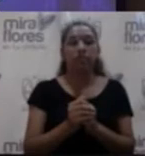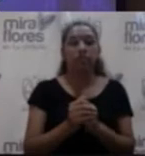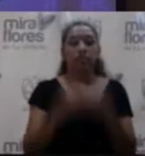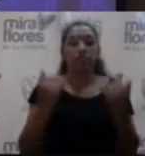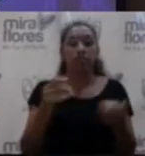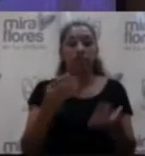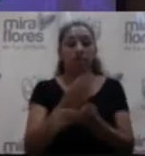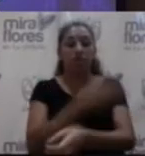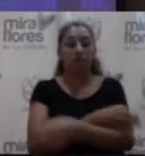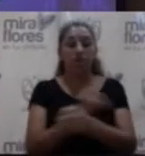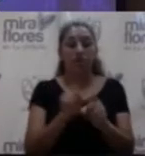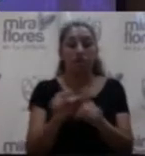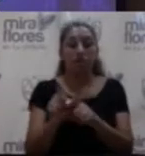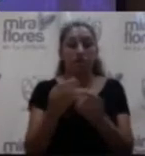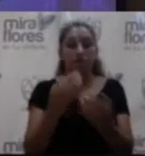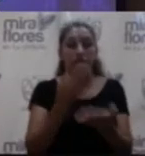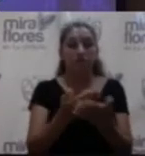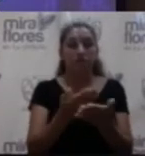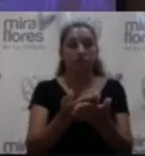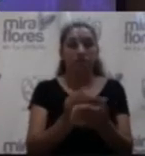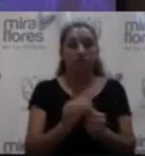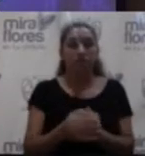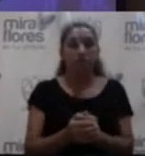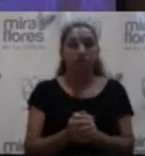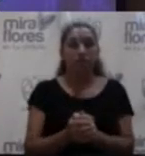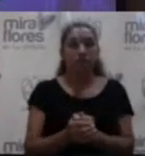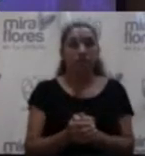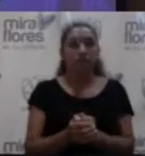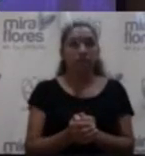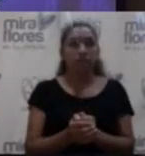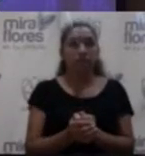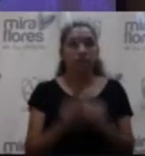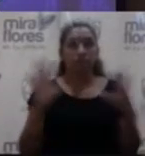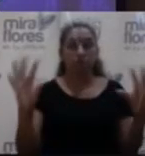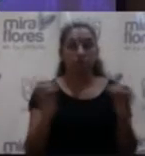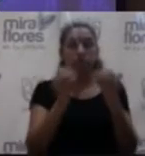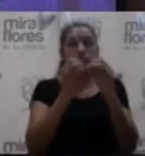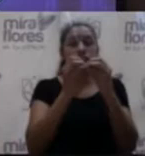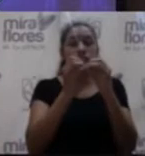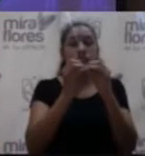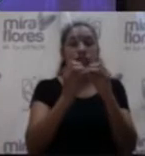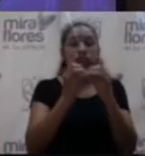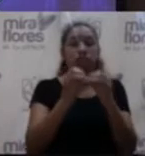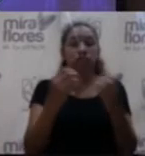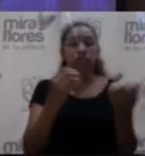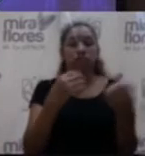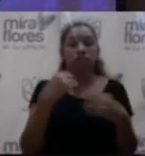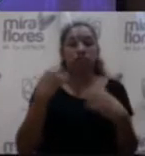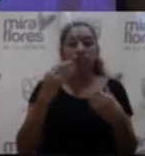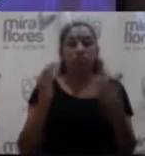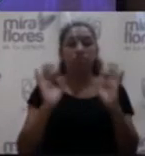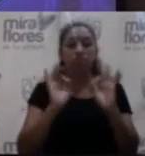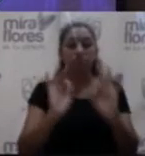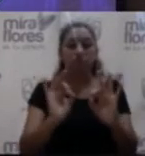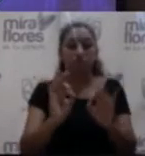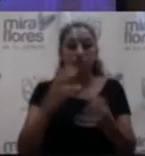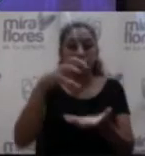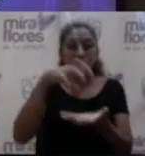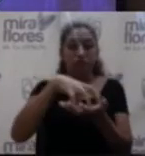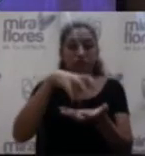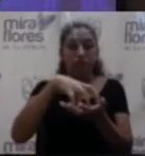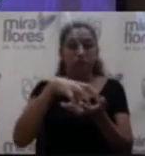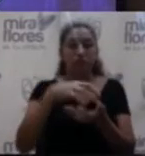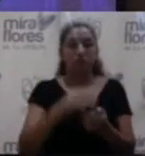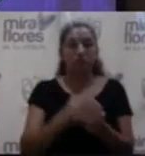acabo de mencionar, financiar cada uno de los conceptos de gastos. Por un lado, tenemos lo que son las transferencias del Gobierno Central, como son los recursos